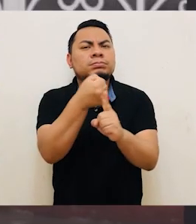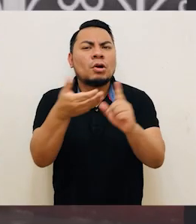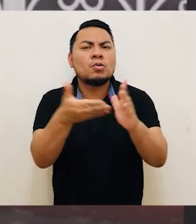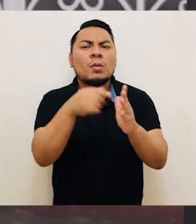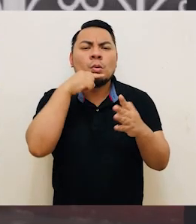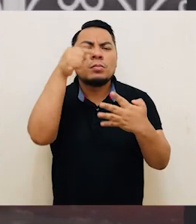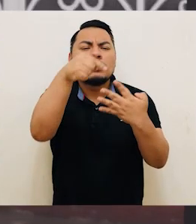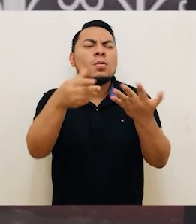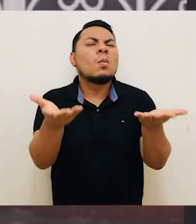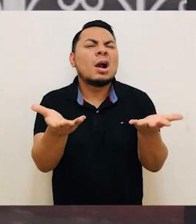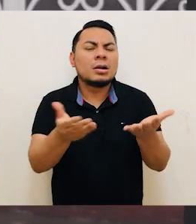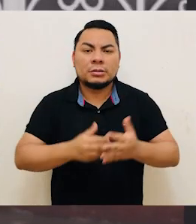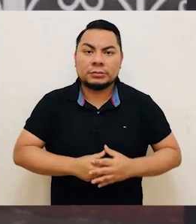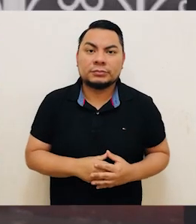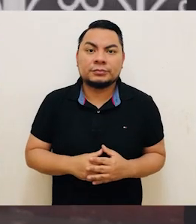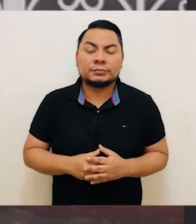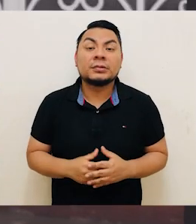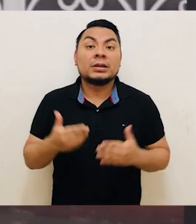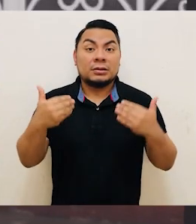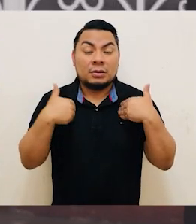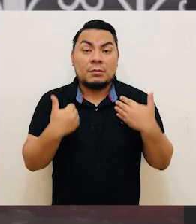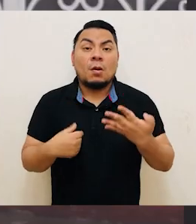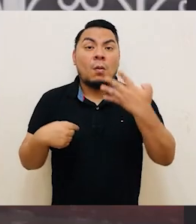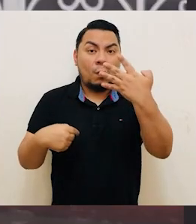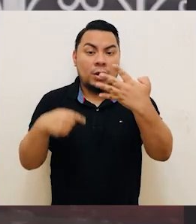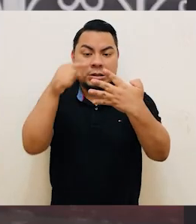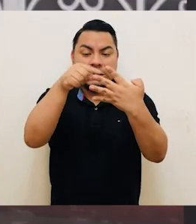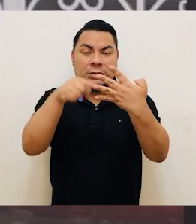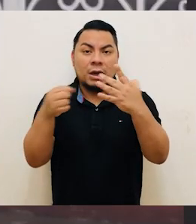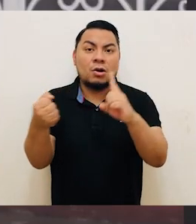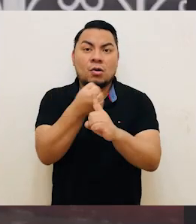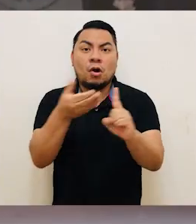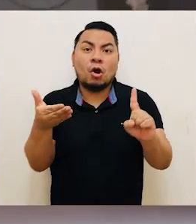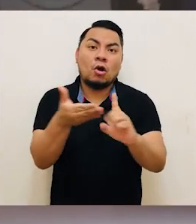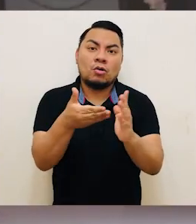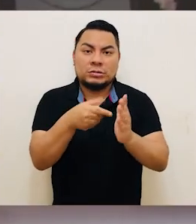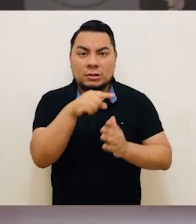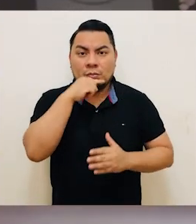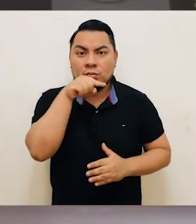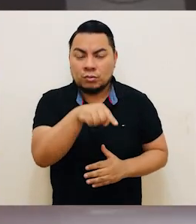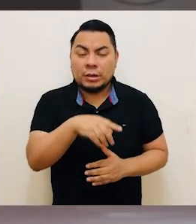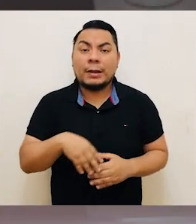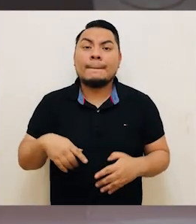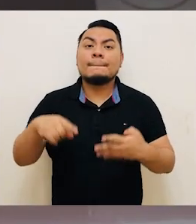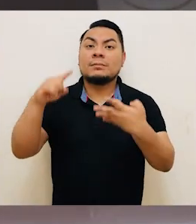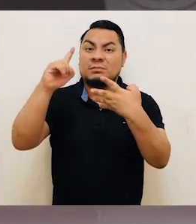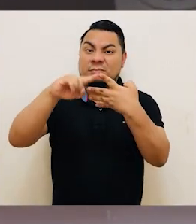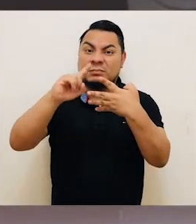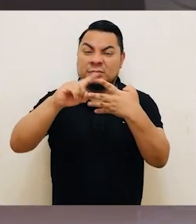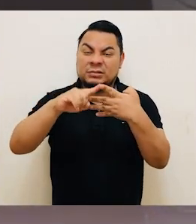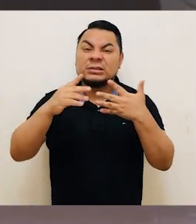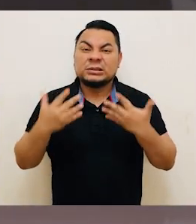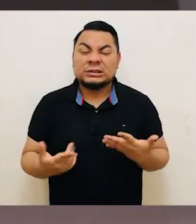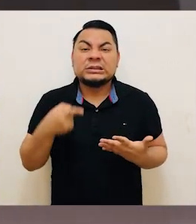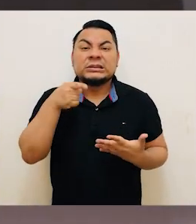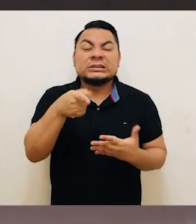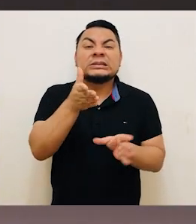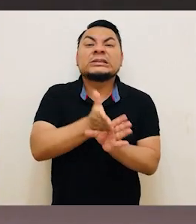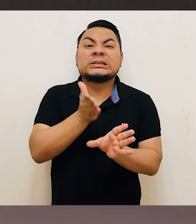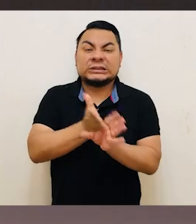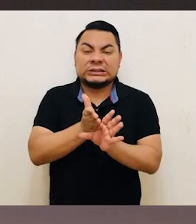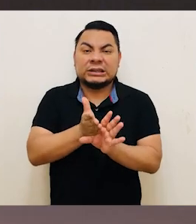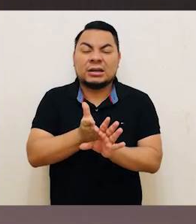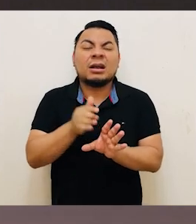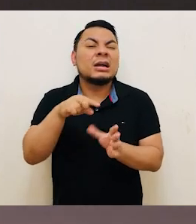cuatro tipos de violencia contra la mujer. Como primer tipo de violencia tenemos la psíquica, que es la acción o conducta que va a